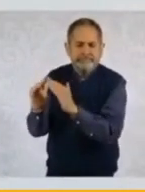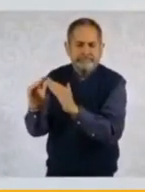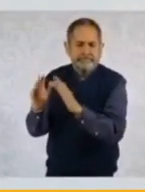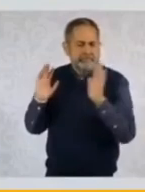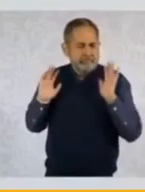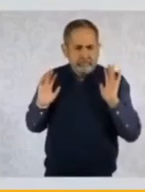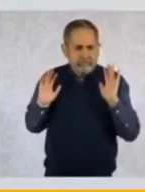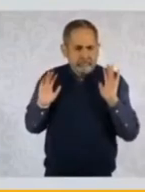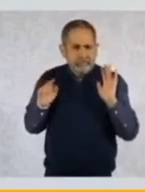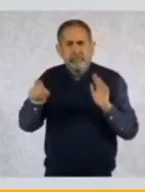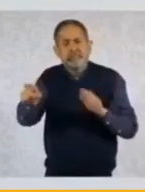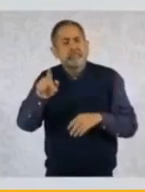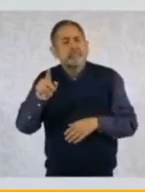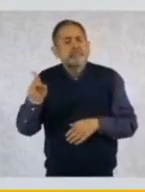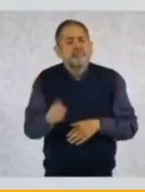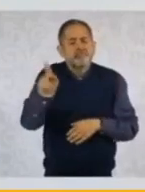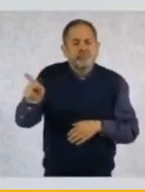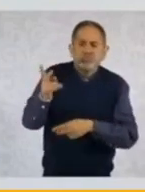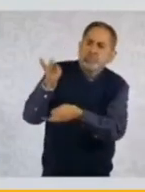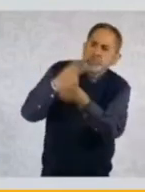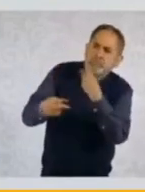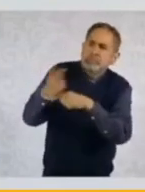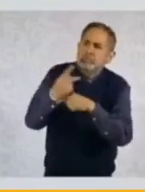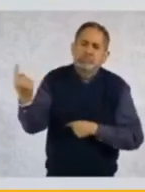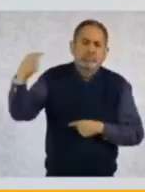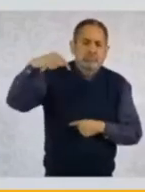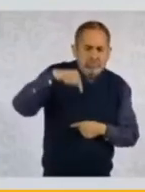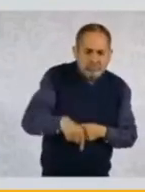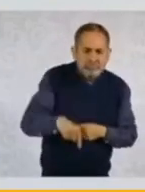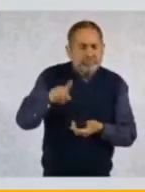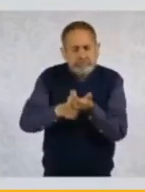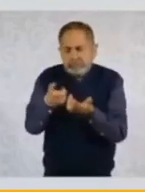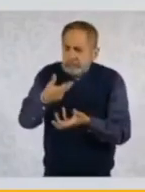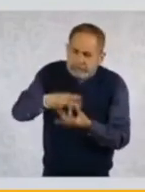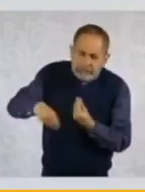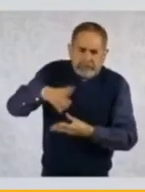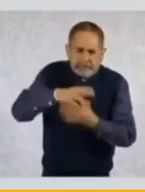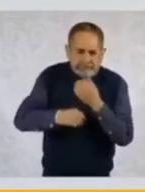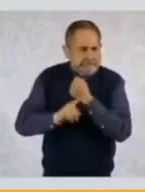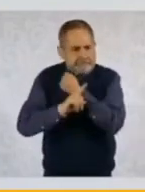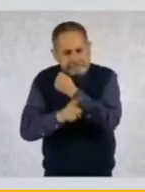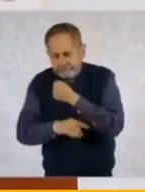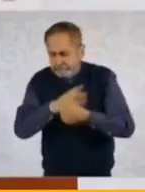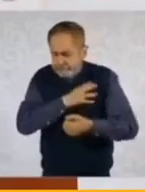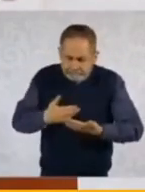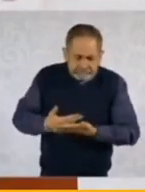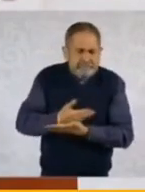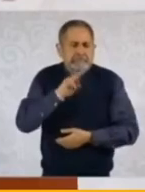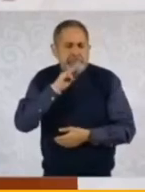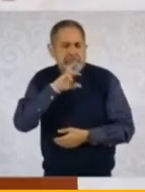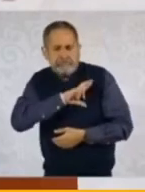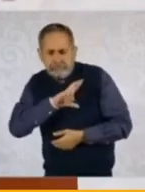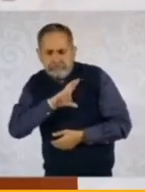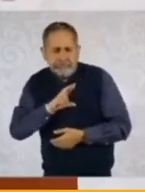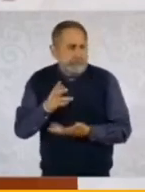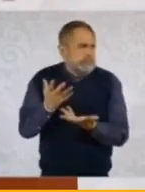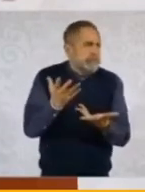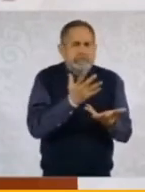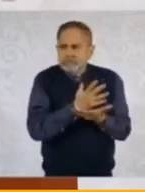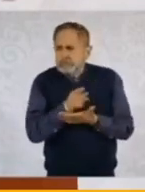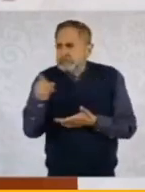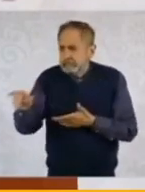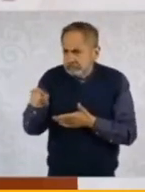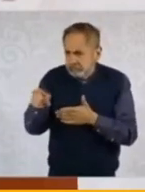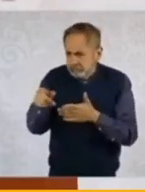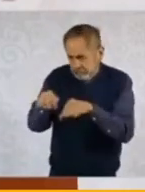salen de sus pueblos, muchas veces con muchas penurias, tienen a sus hijos, muchas de ellas madres solteras, y realizan